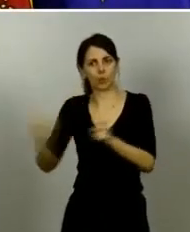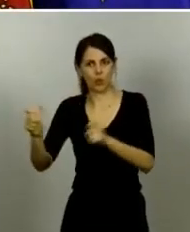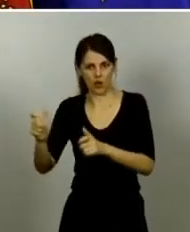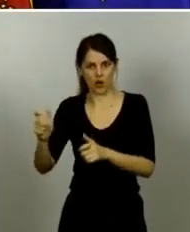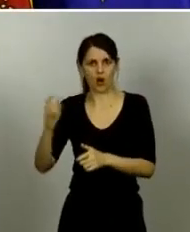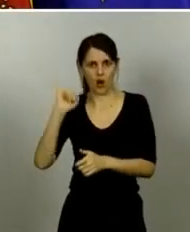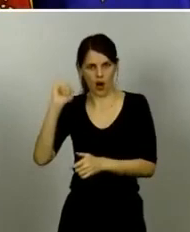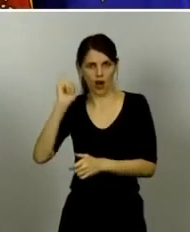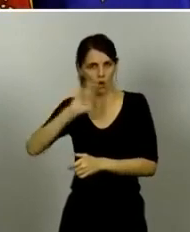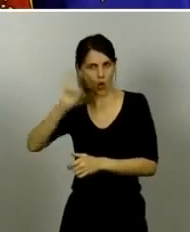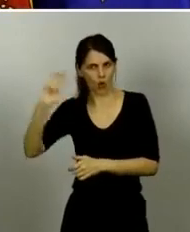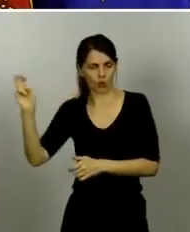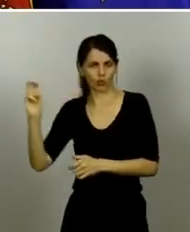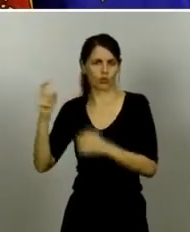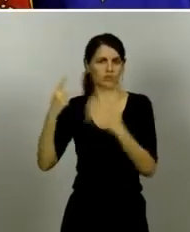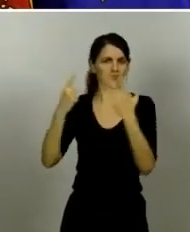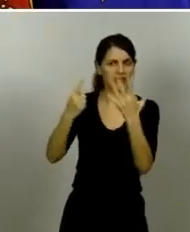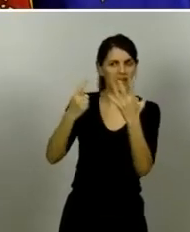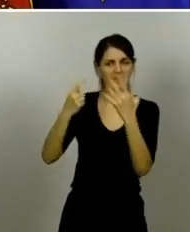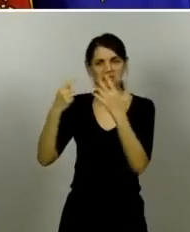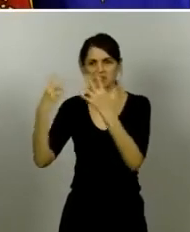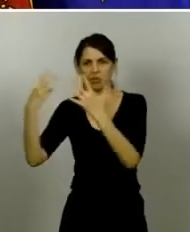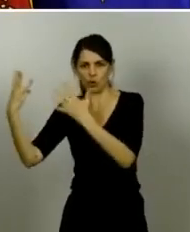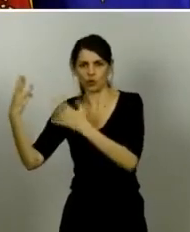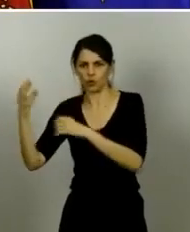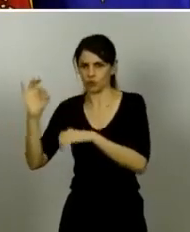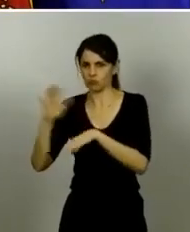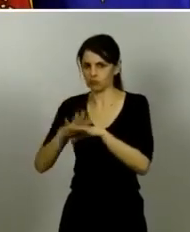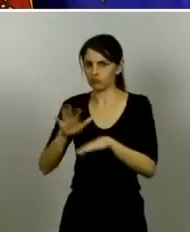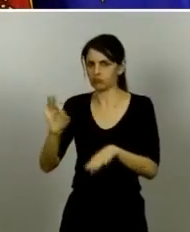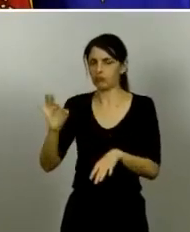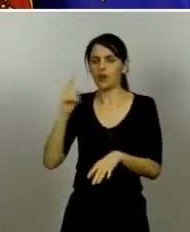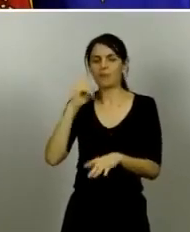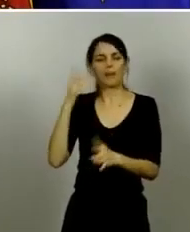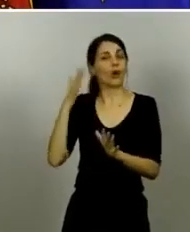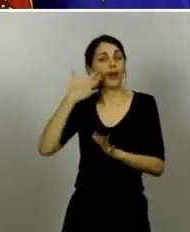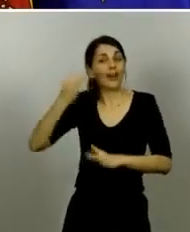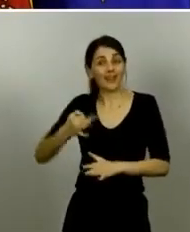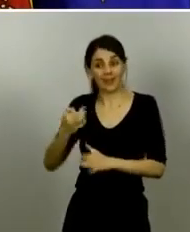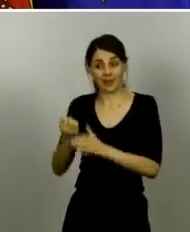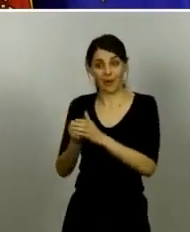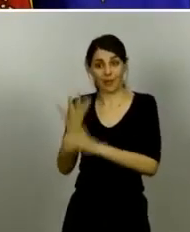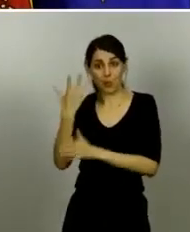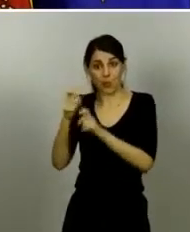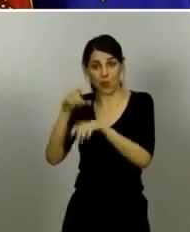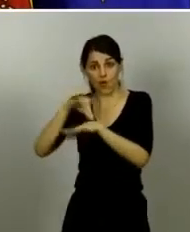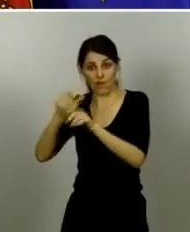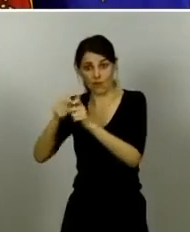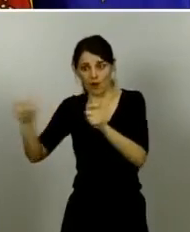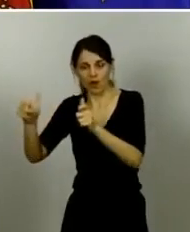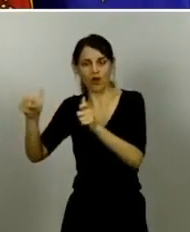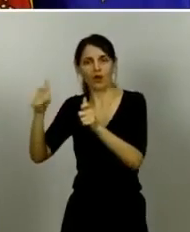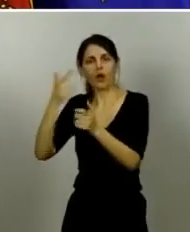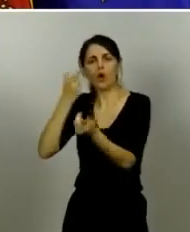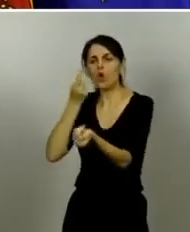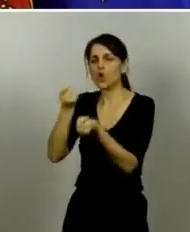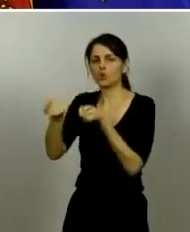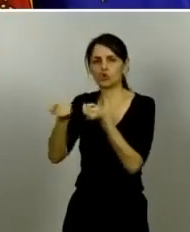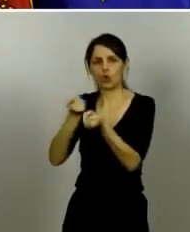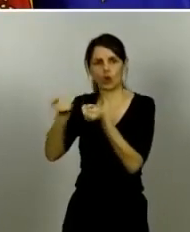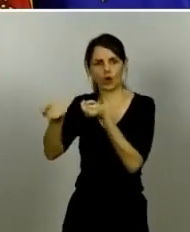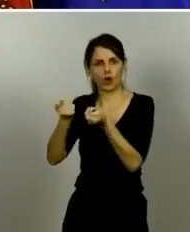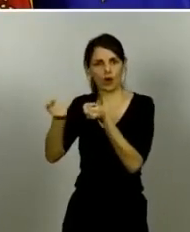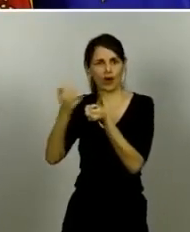que se han ido identificando y se han ido controlando y verificando que no suponían un riesgo de transmisión comunitaria fuera de ese pequeño